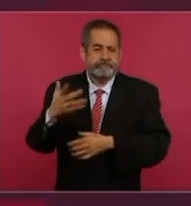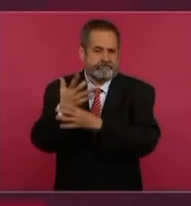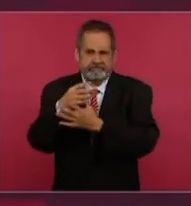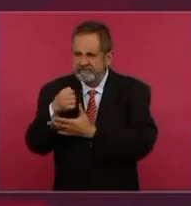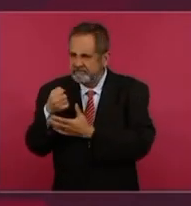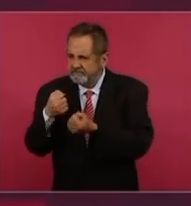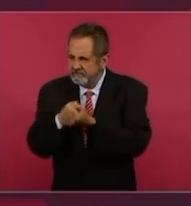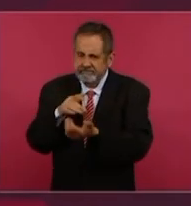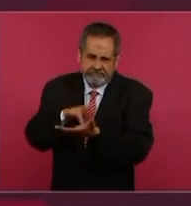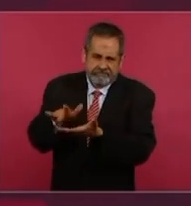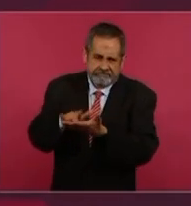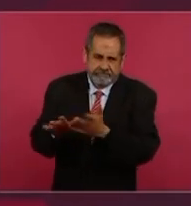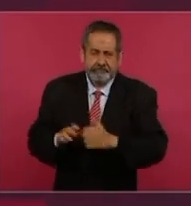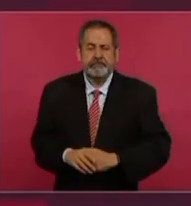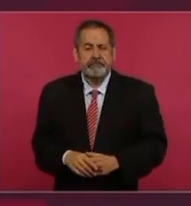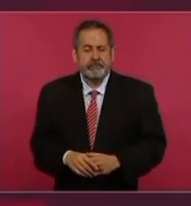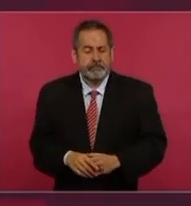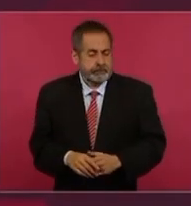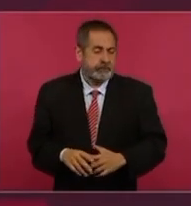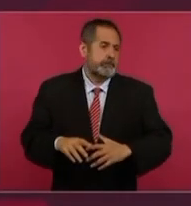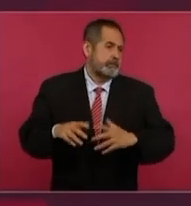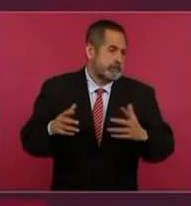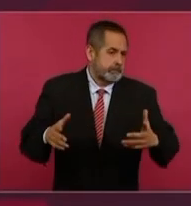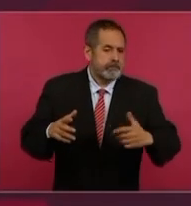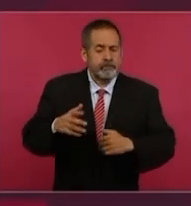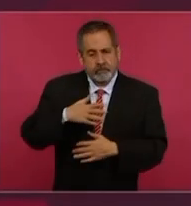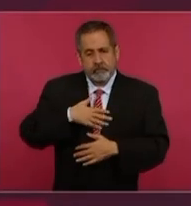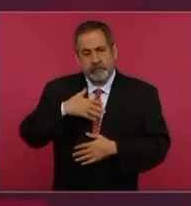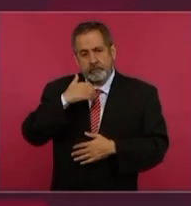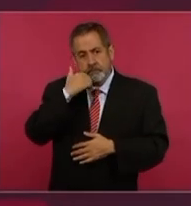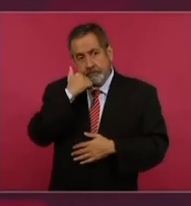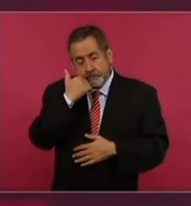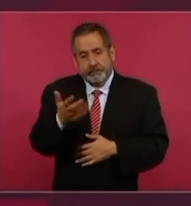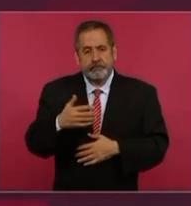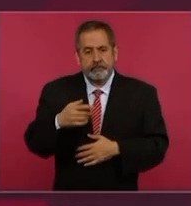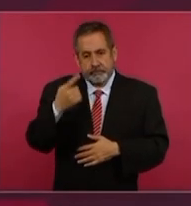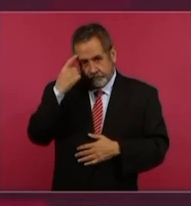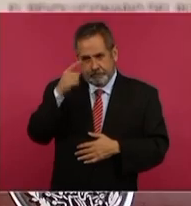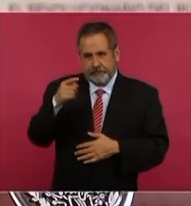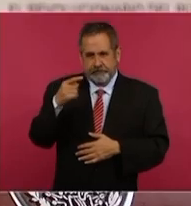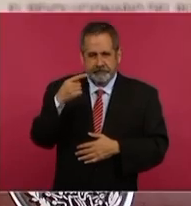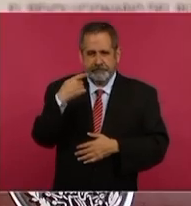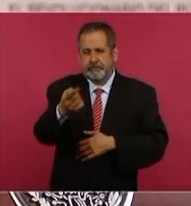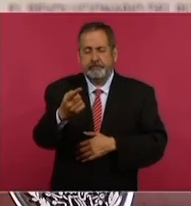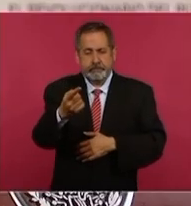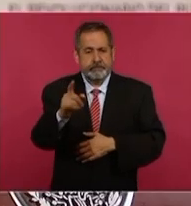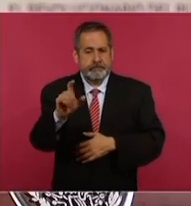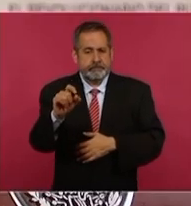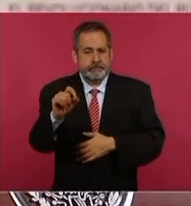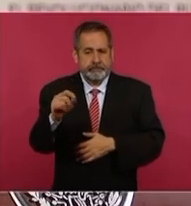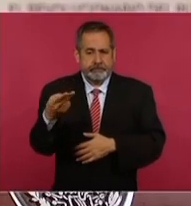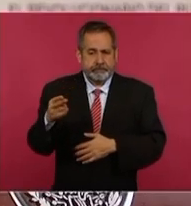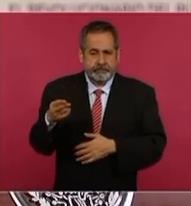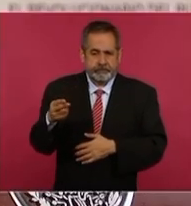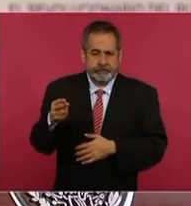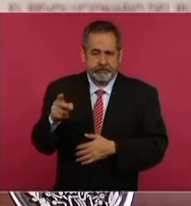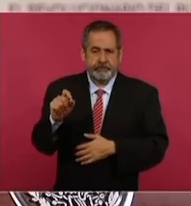Yo quiero que para el 20 de noviembre